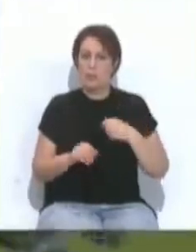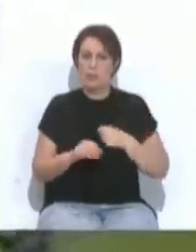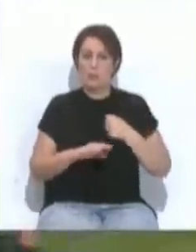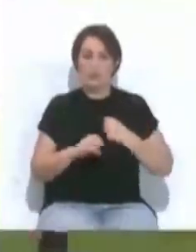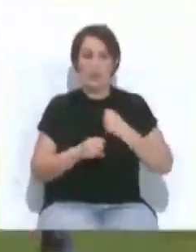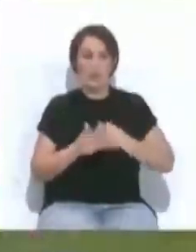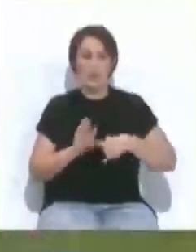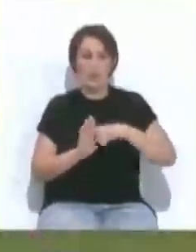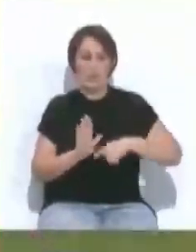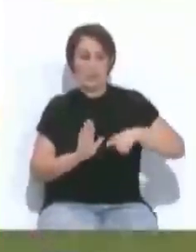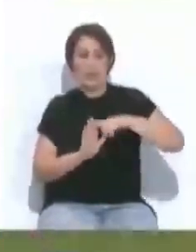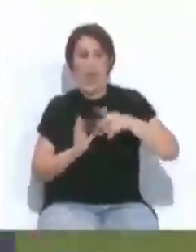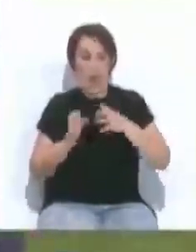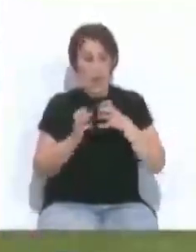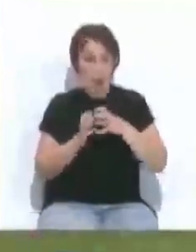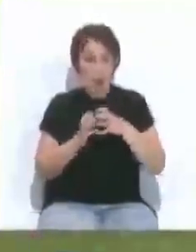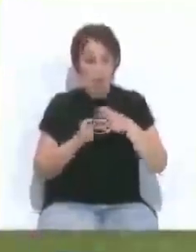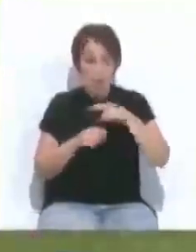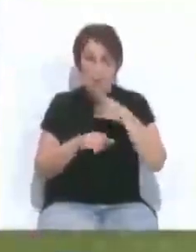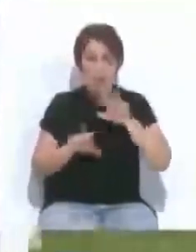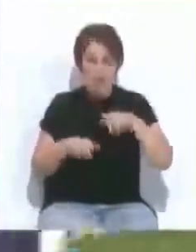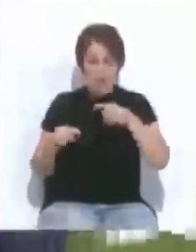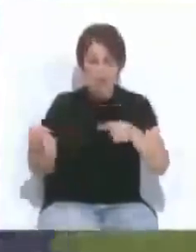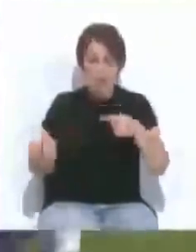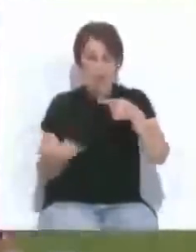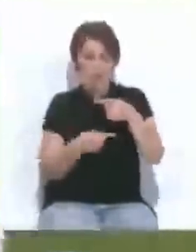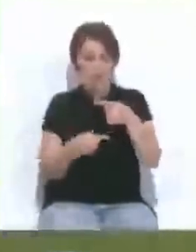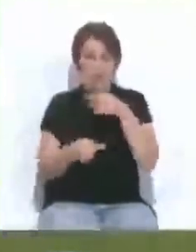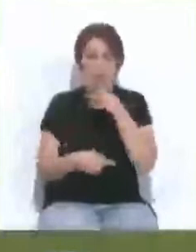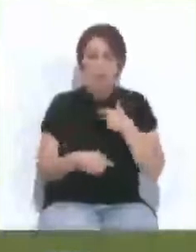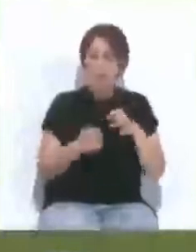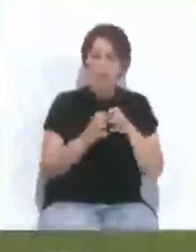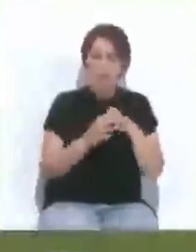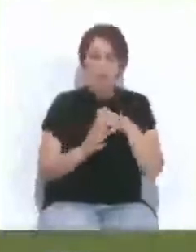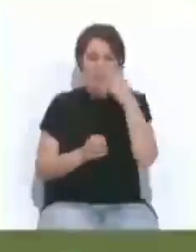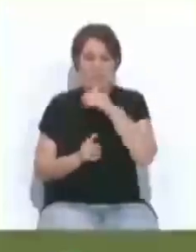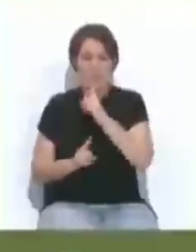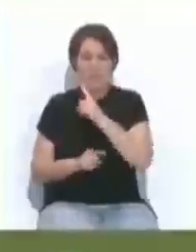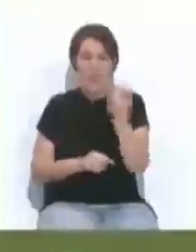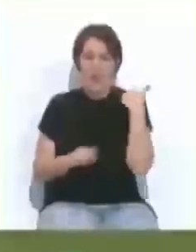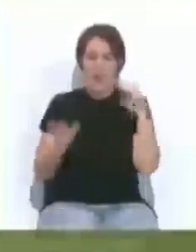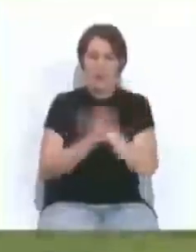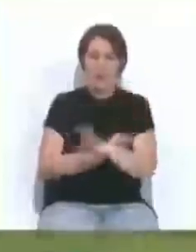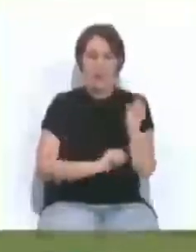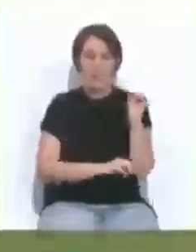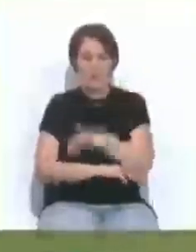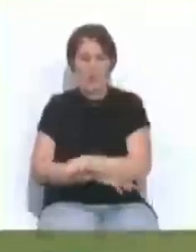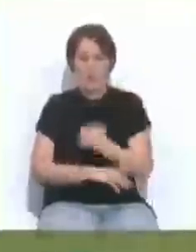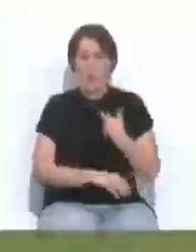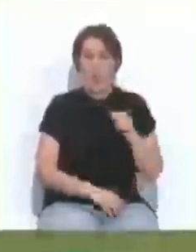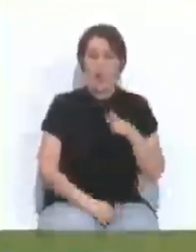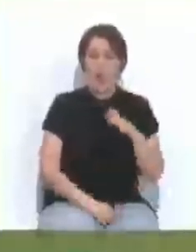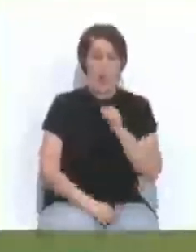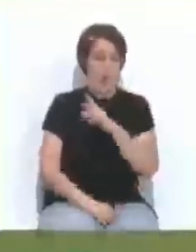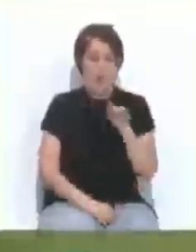clasificatoria por el Granada Club de Fútbol tras la victoria del conjunto nazarí ante el Atlético de Bilbao en la noche de ayer por un tanto a cero. Rubén